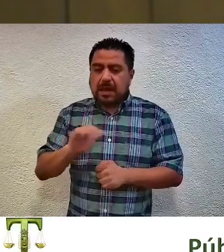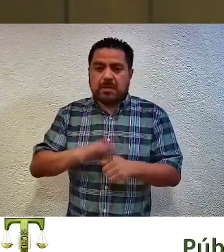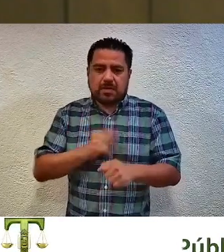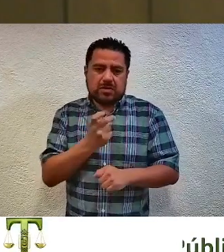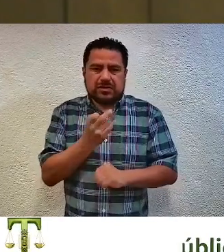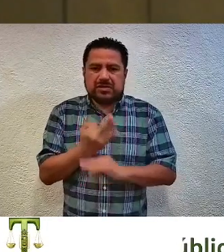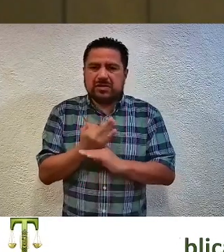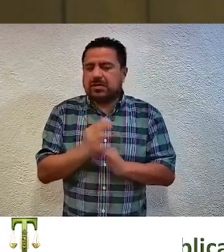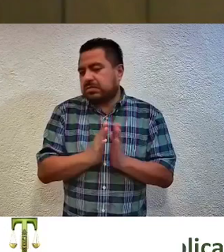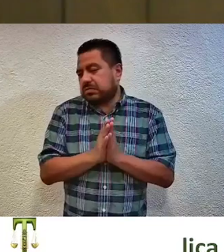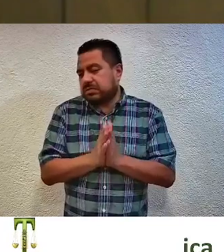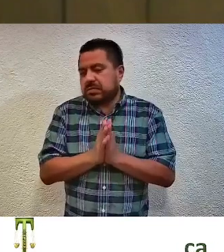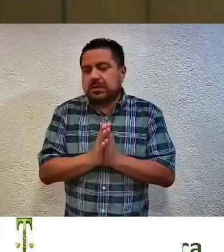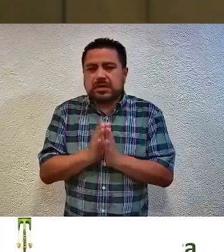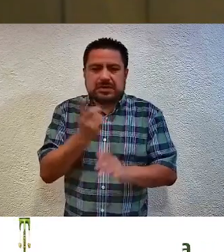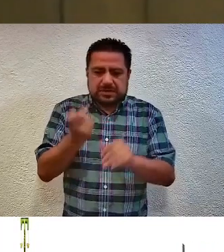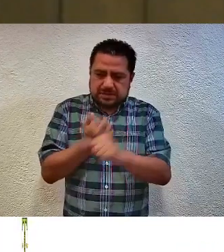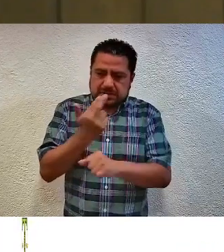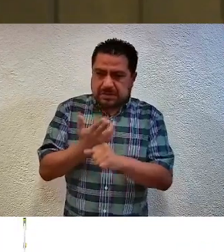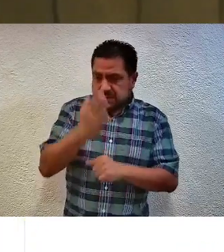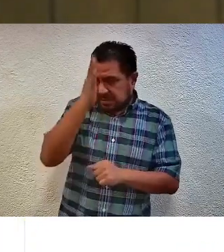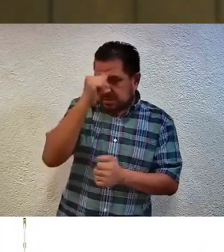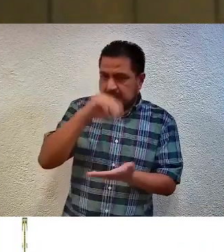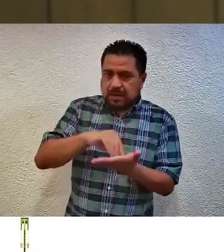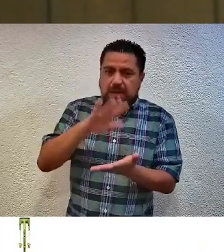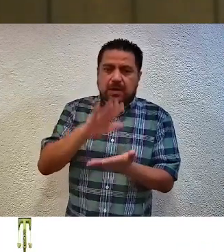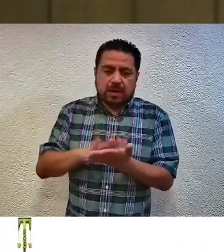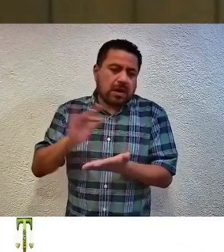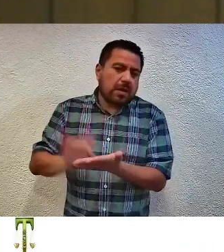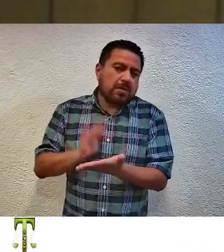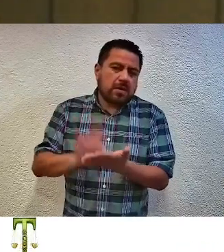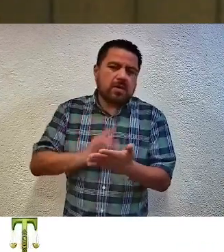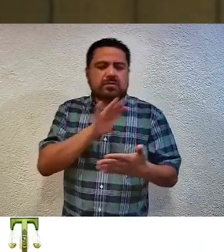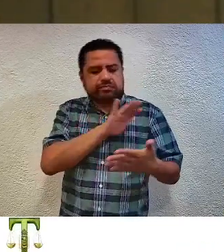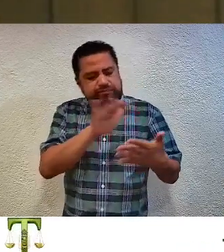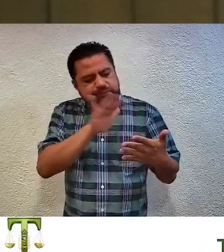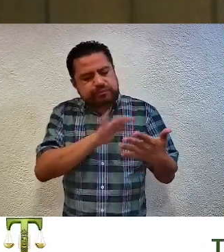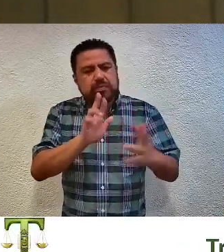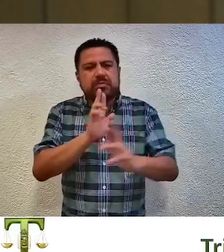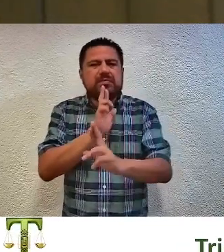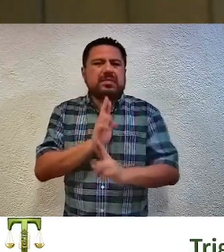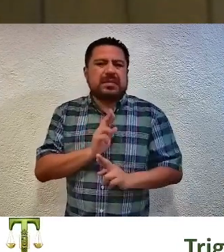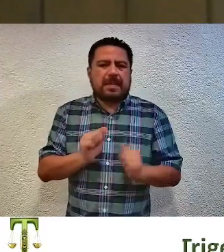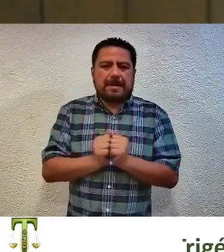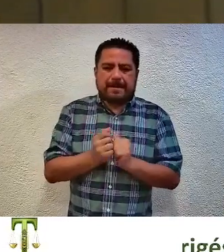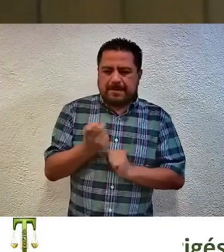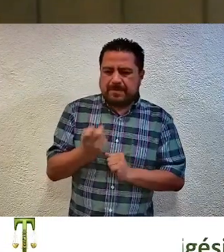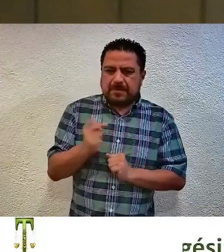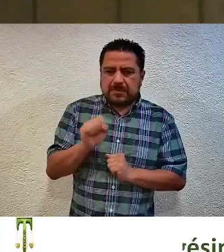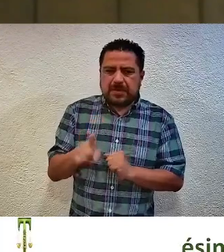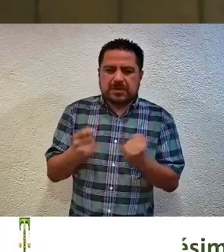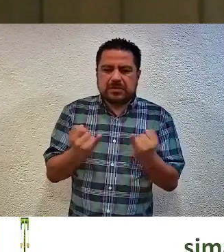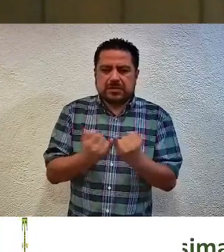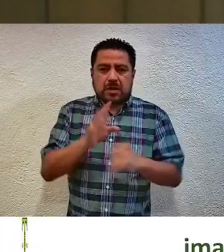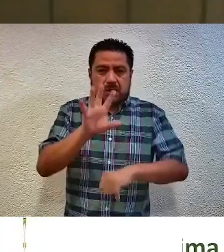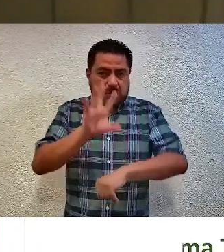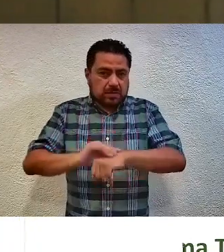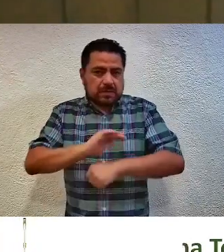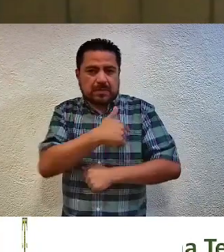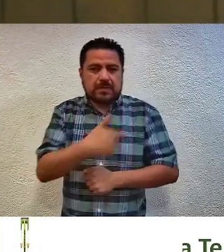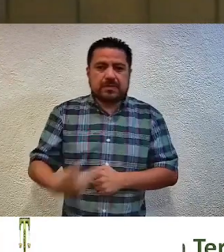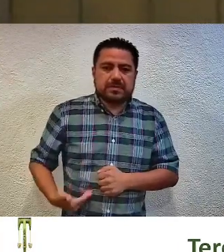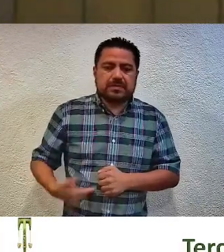solicito, secretario de acuerdos, nos apoye con la cuenta y los resolutivos del mismo. Con su autorización, magistrada